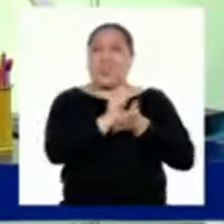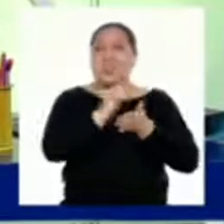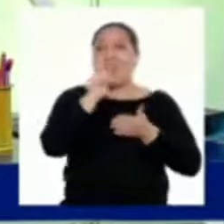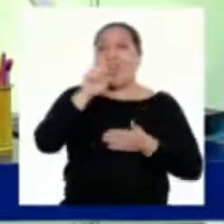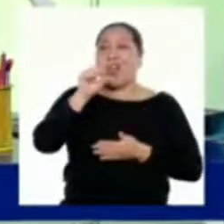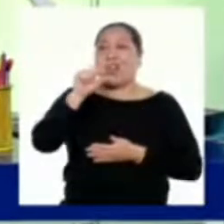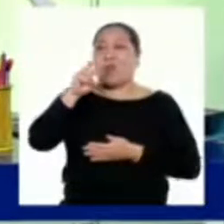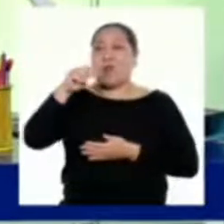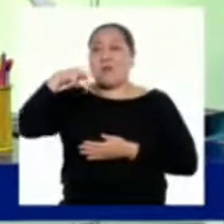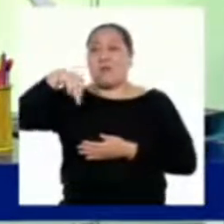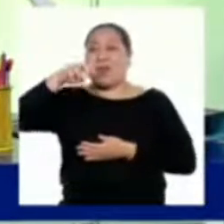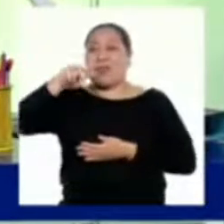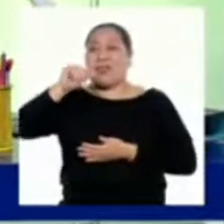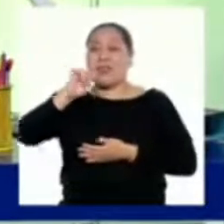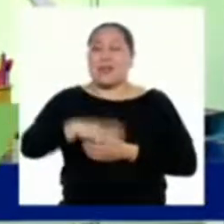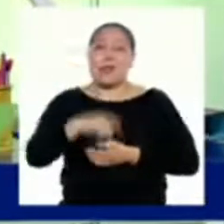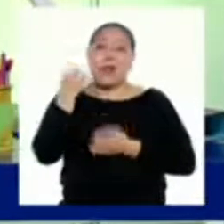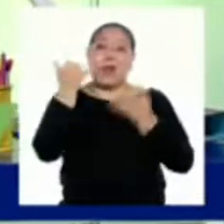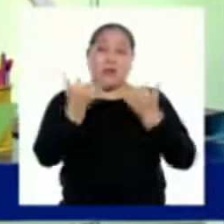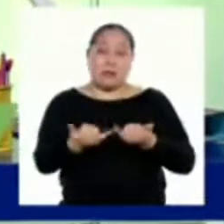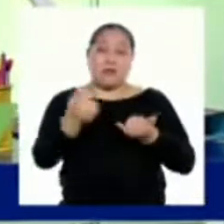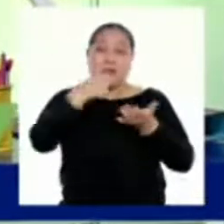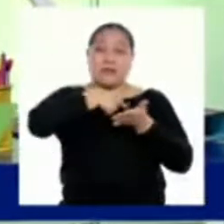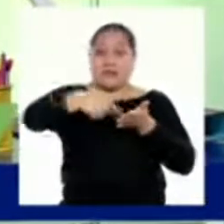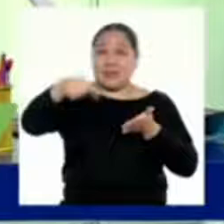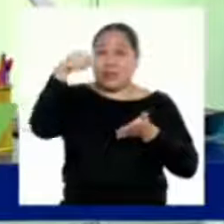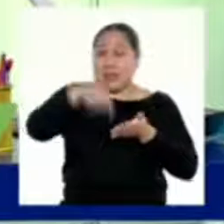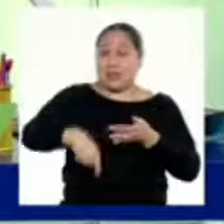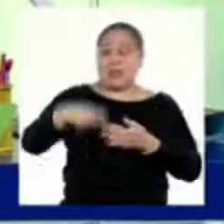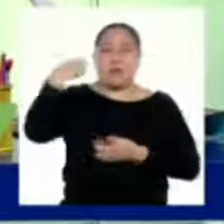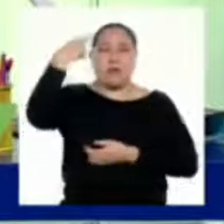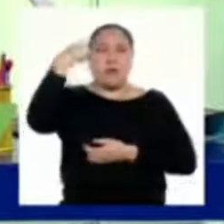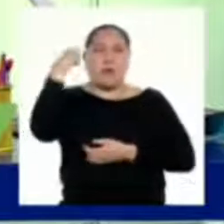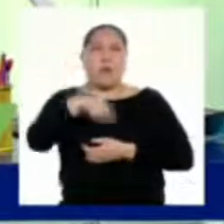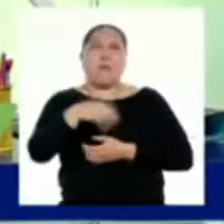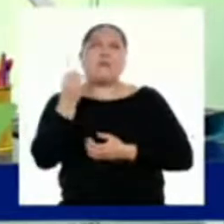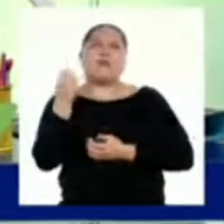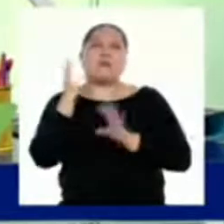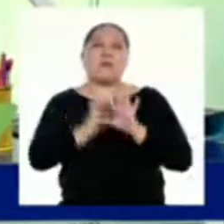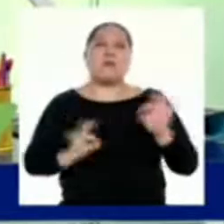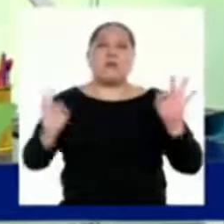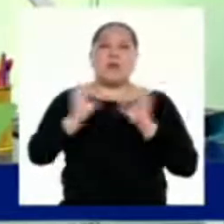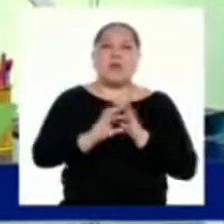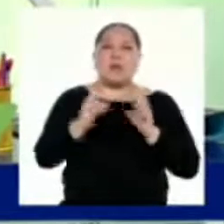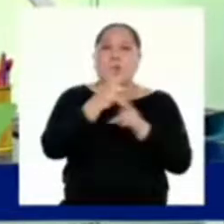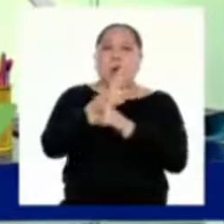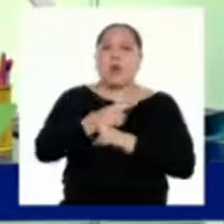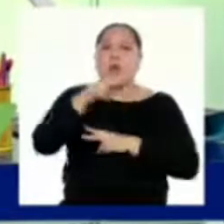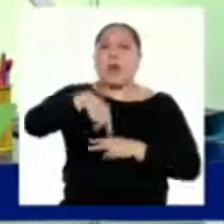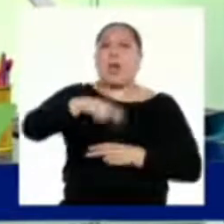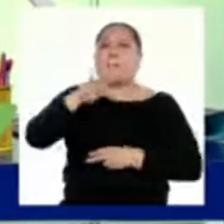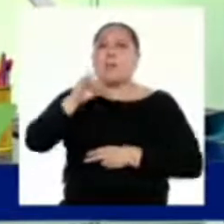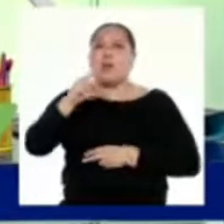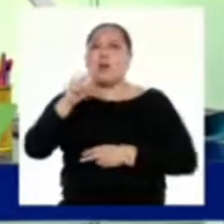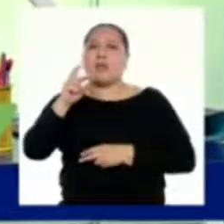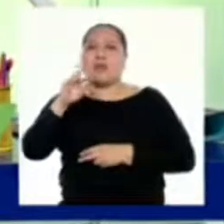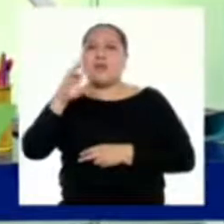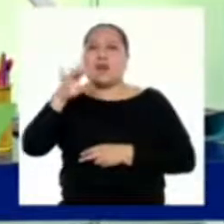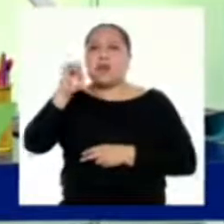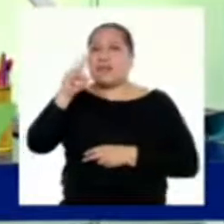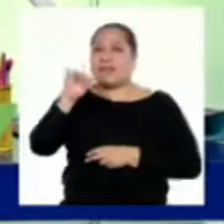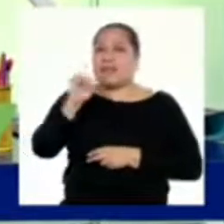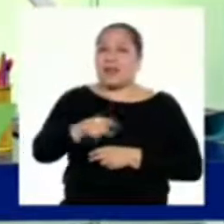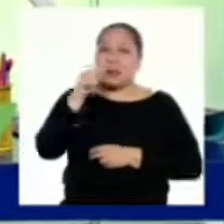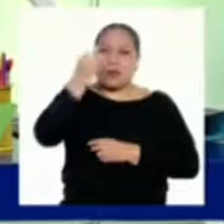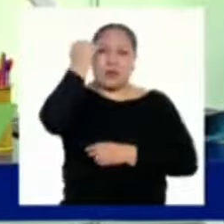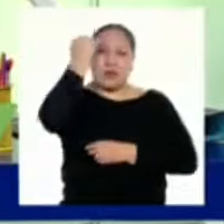reflexionado en torno a qué es importante preservar esta biodiversidad y eso nos ha permitido tener idea más sólida y ya